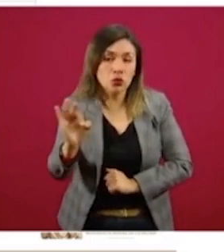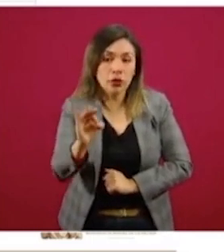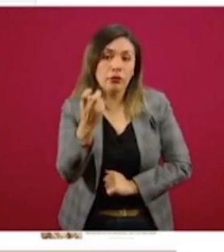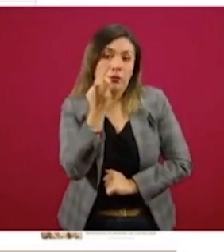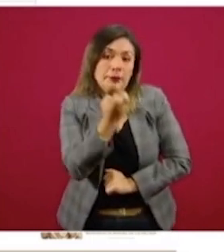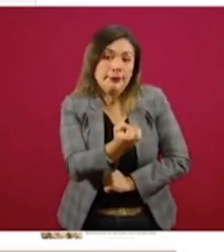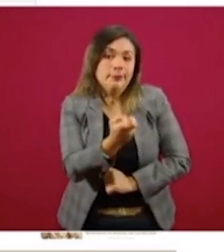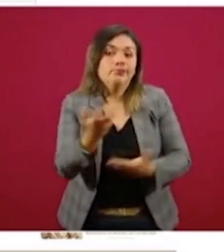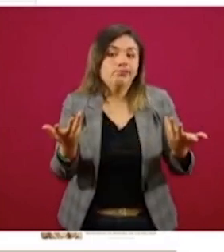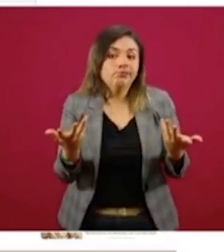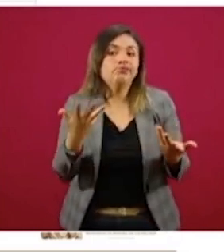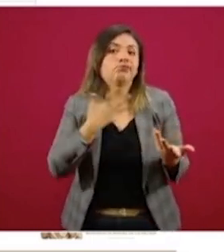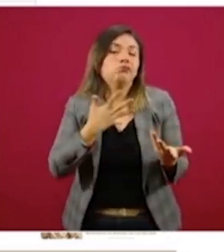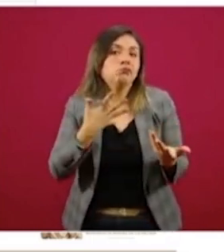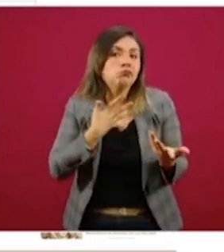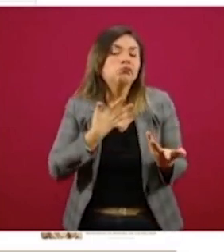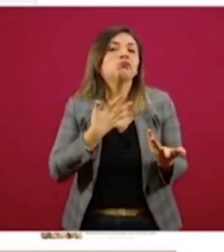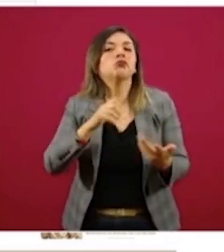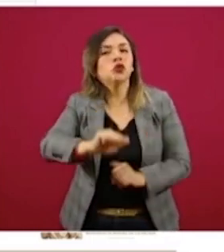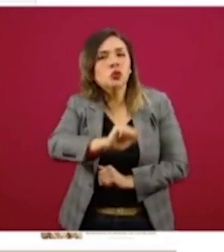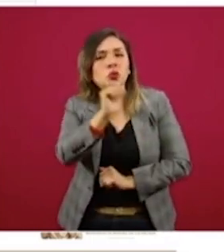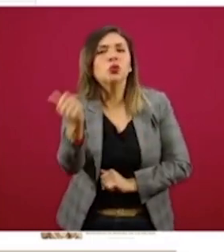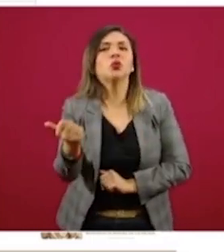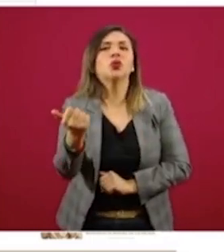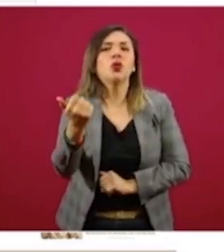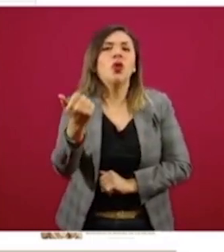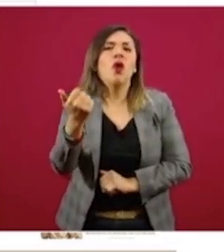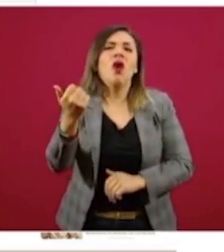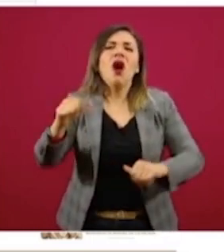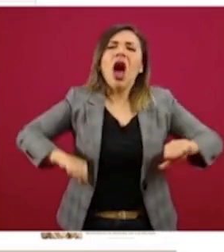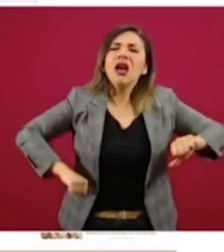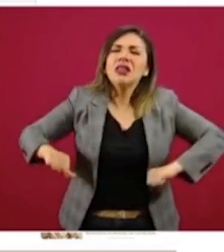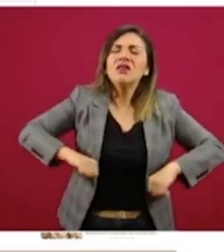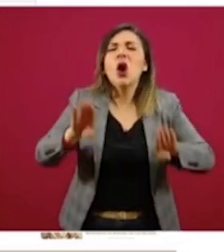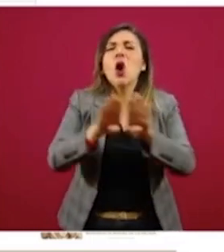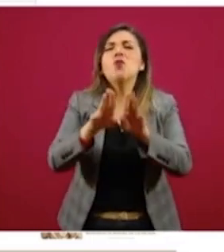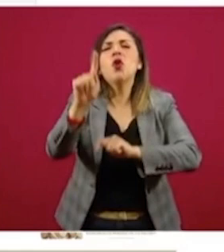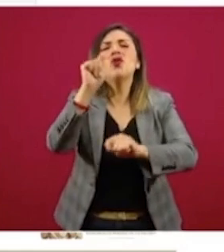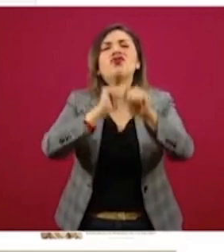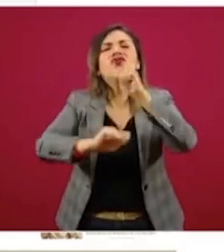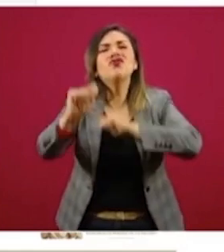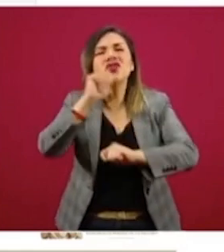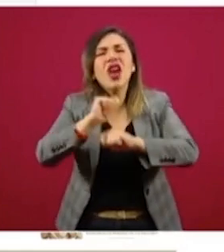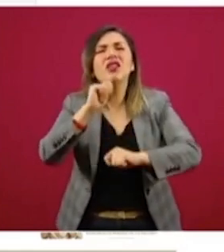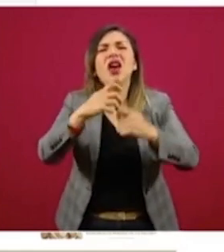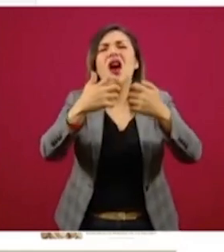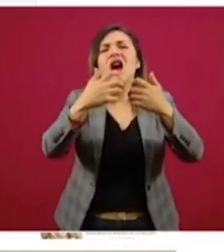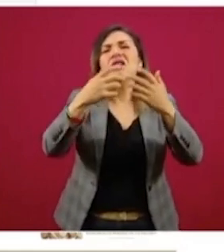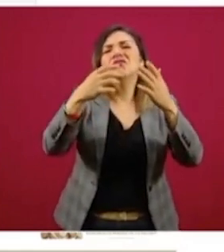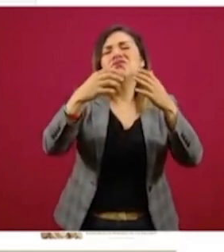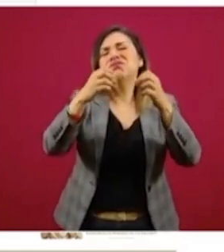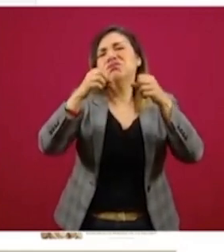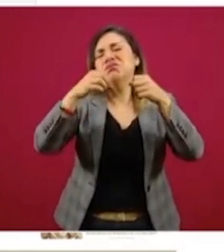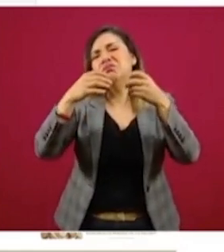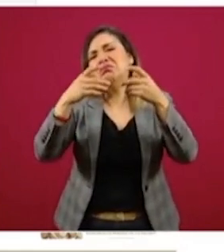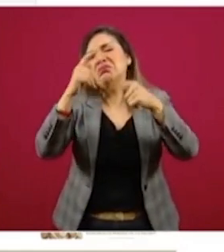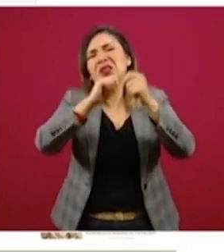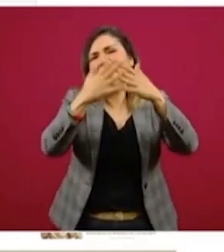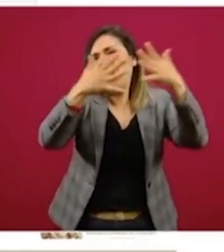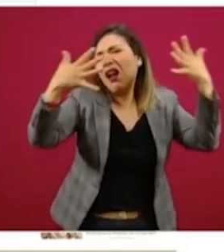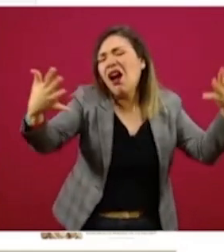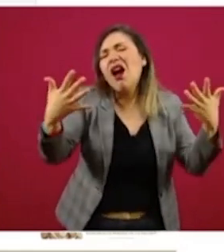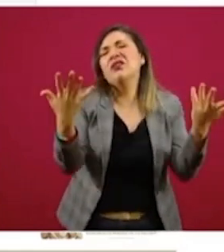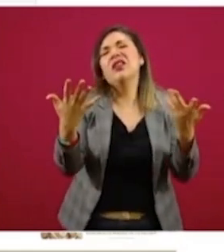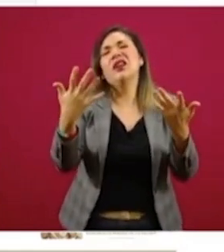tenemos otras actividades, tiendas departamentales, industria metalúrgica,